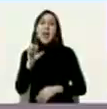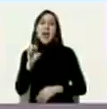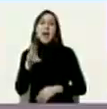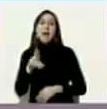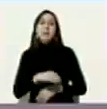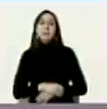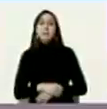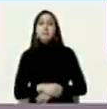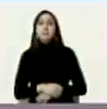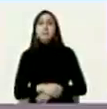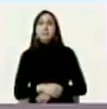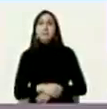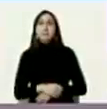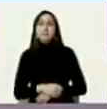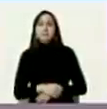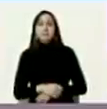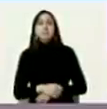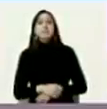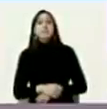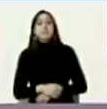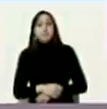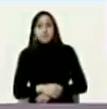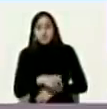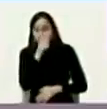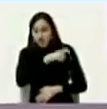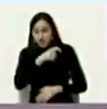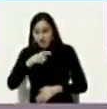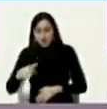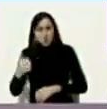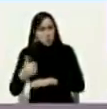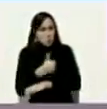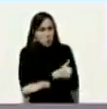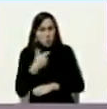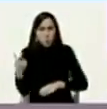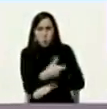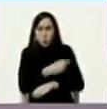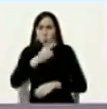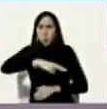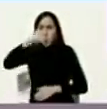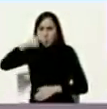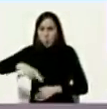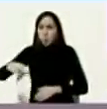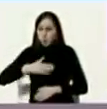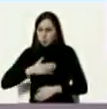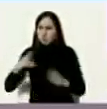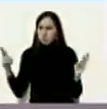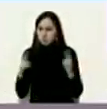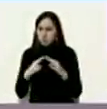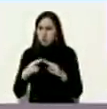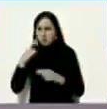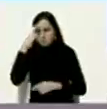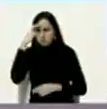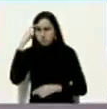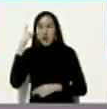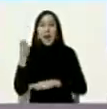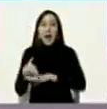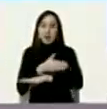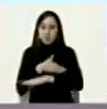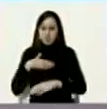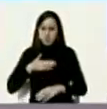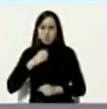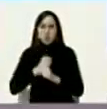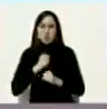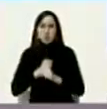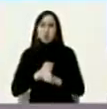y a los diplomáticos del gobierno de Noruega los conocí muy bien como canciller y luego como